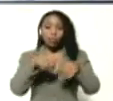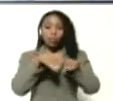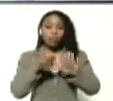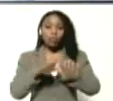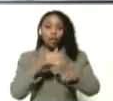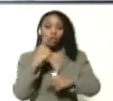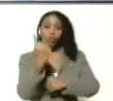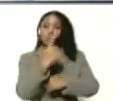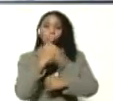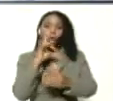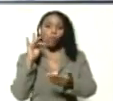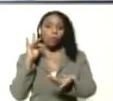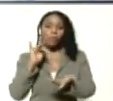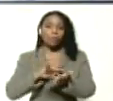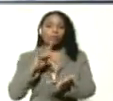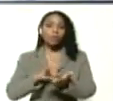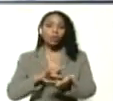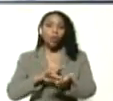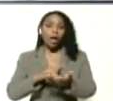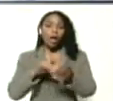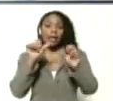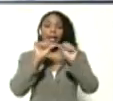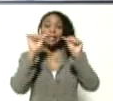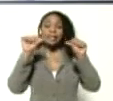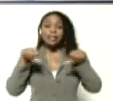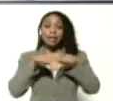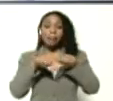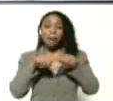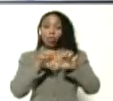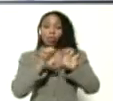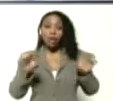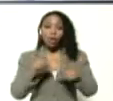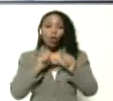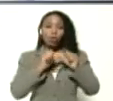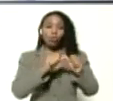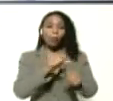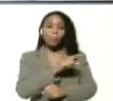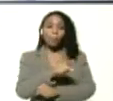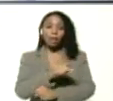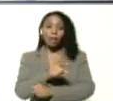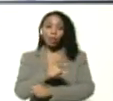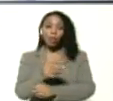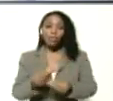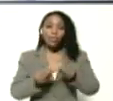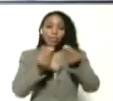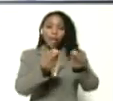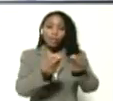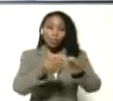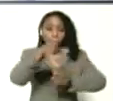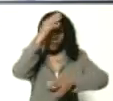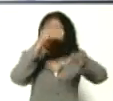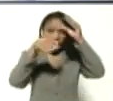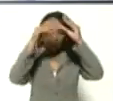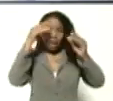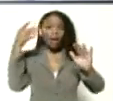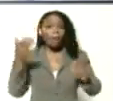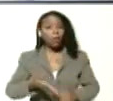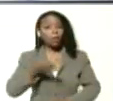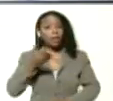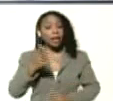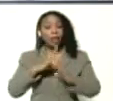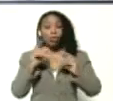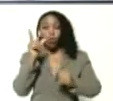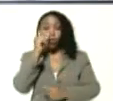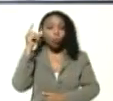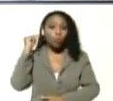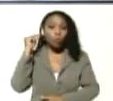es solo presencial, ya que el sistema educativo continúa su mandato de asegurar aprendizajes significativos a todos y